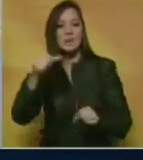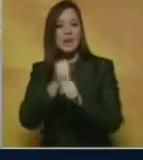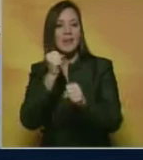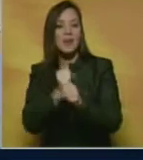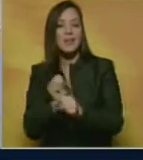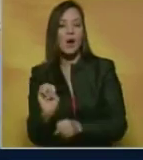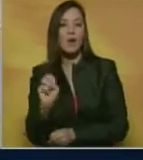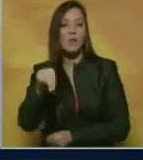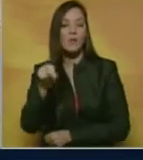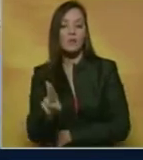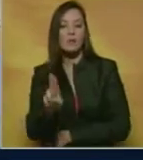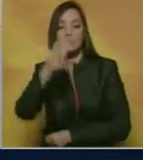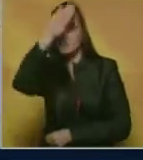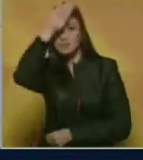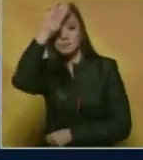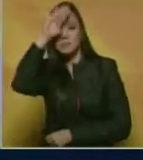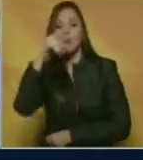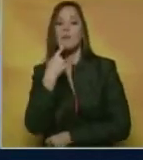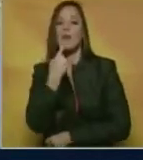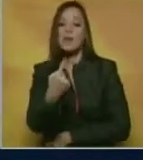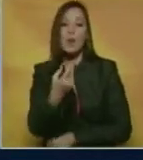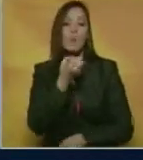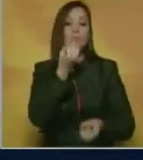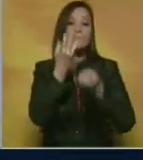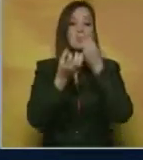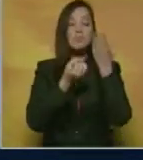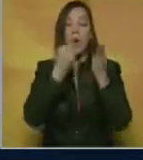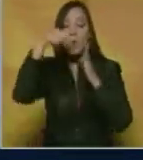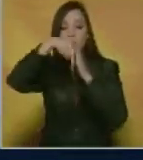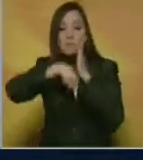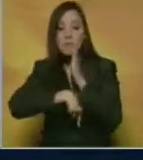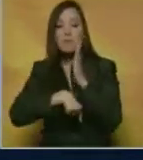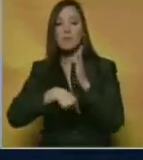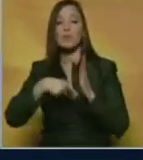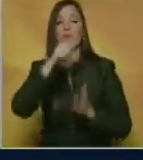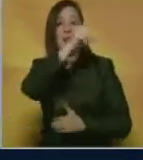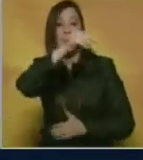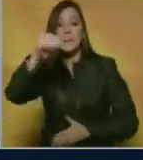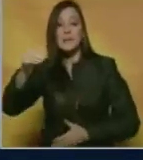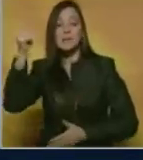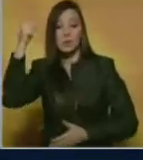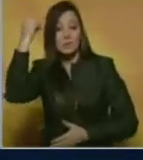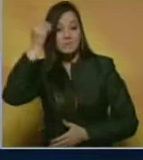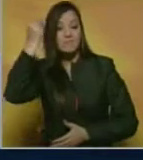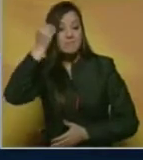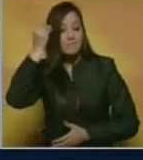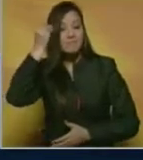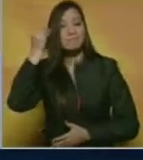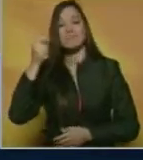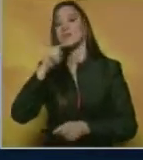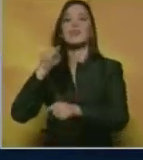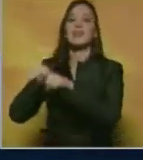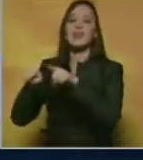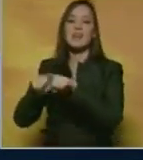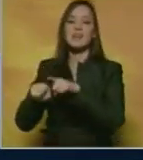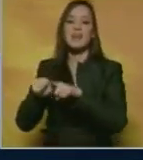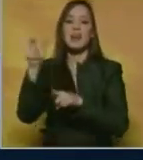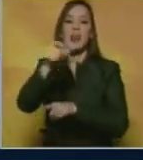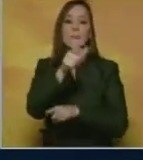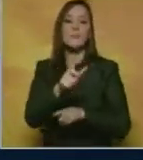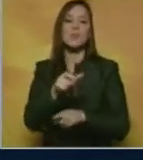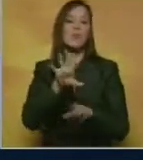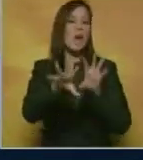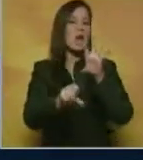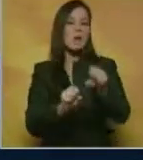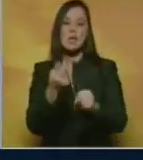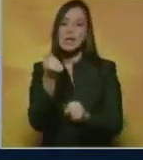santidad ofreció un extenso y profundo discurso en el que llamó a un examen de conciencia al criticar la usura y la ambición del sistema